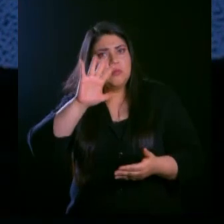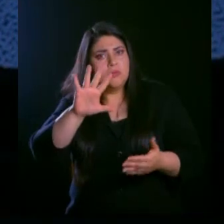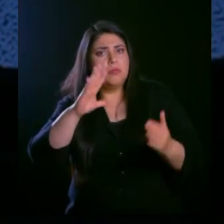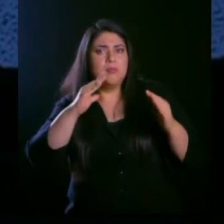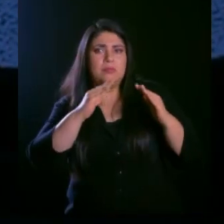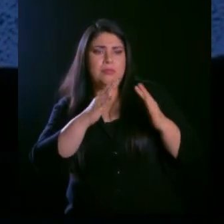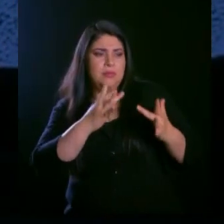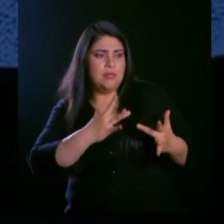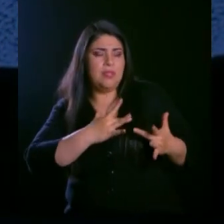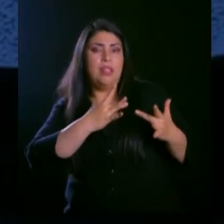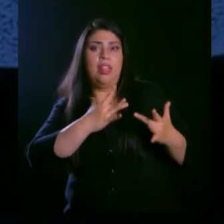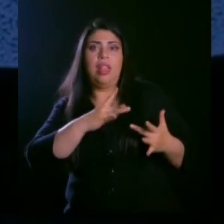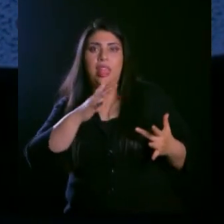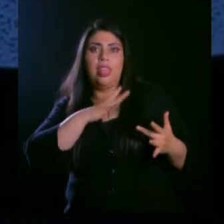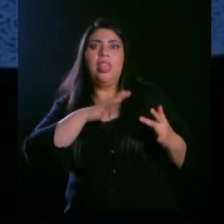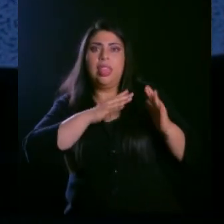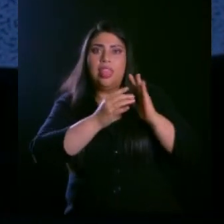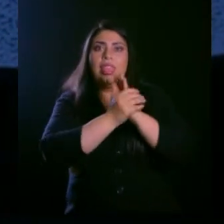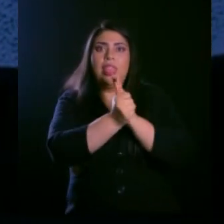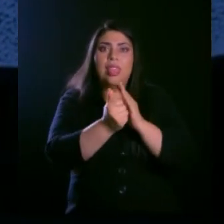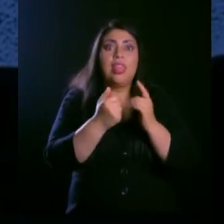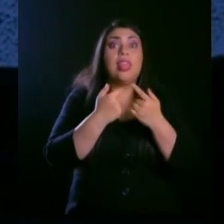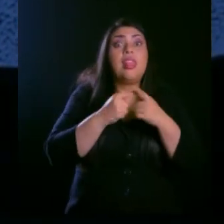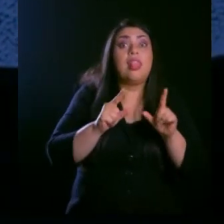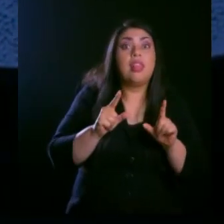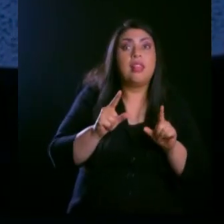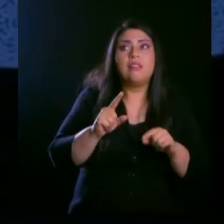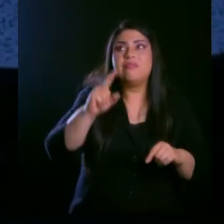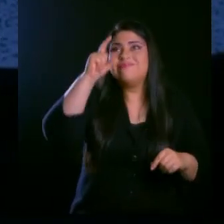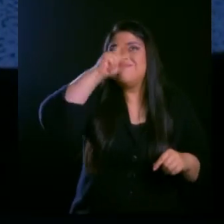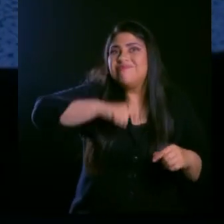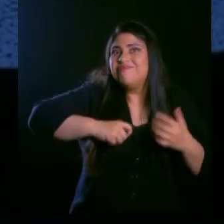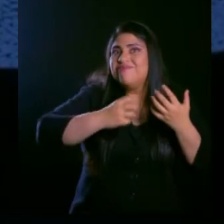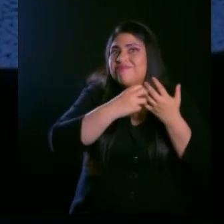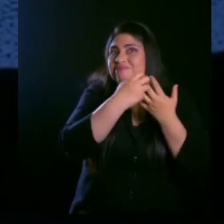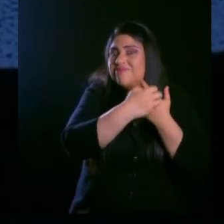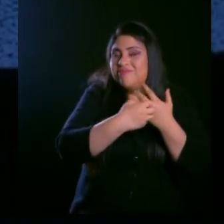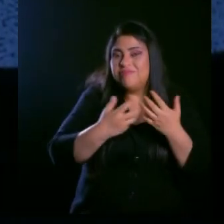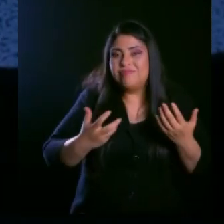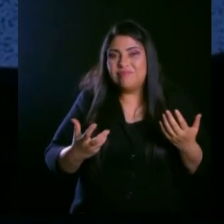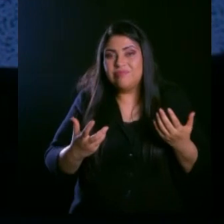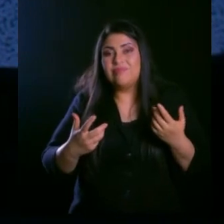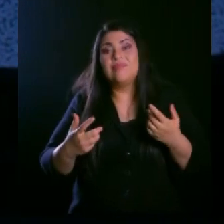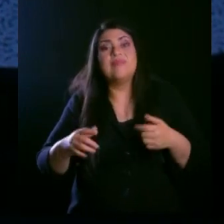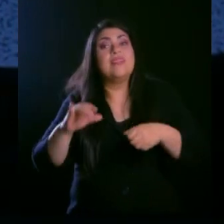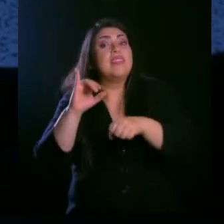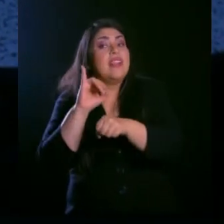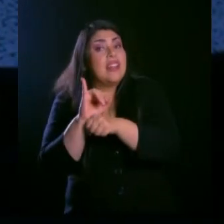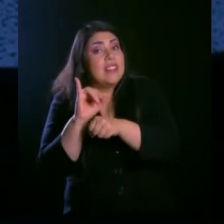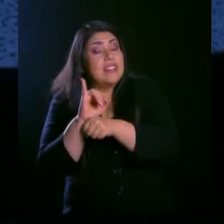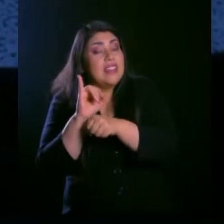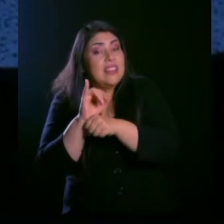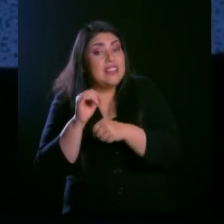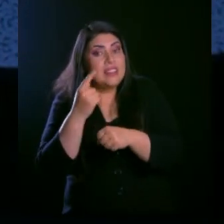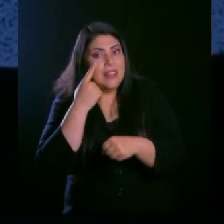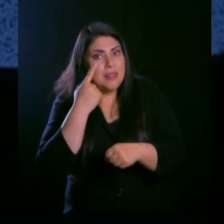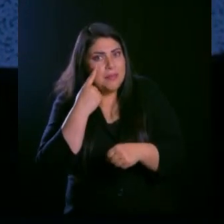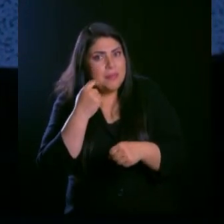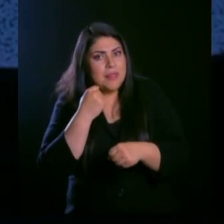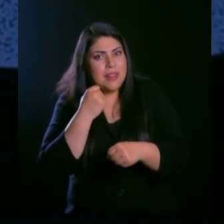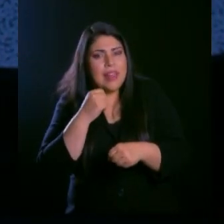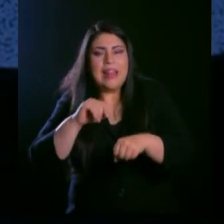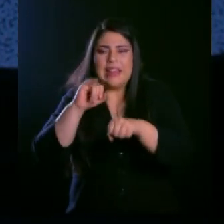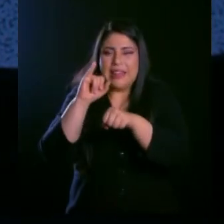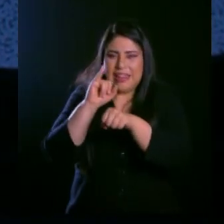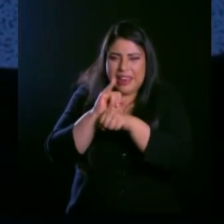y de la nada tienes el don. Pero no quiere decir que tengas el fruto. Y la iglesia, mira qué interesante, la